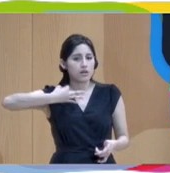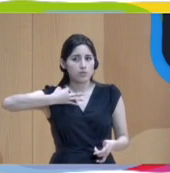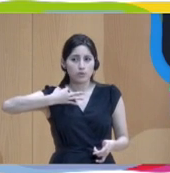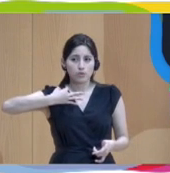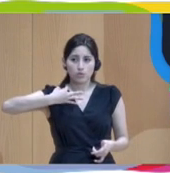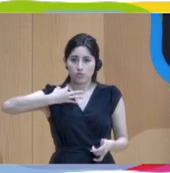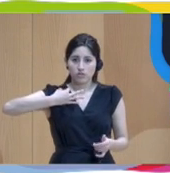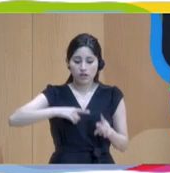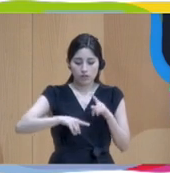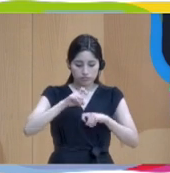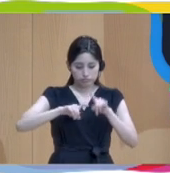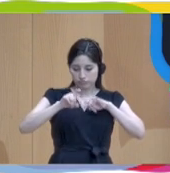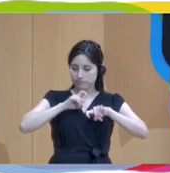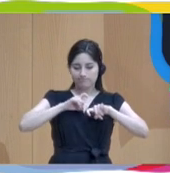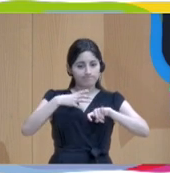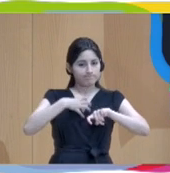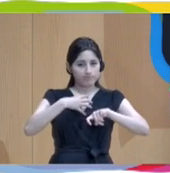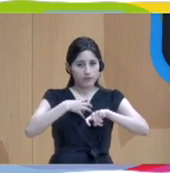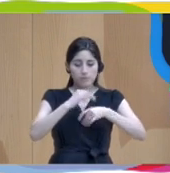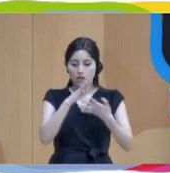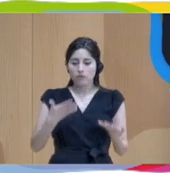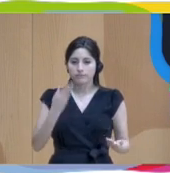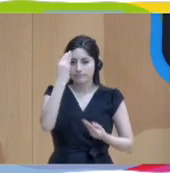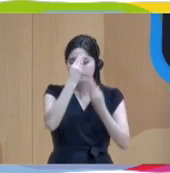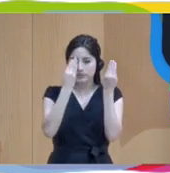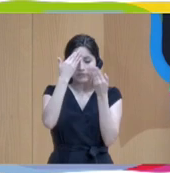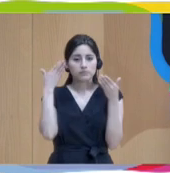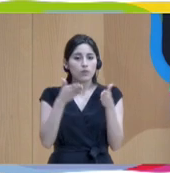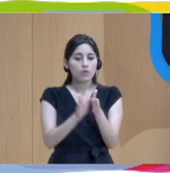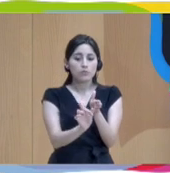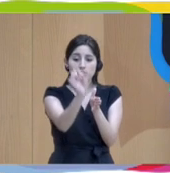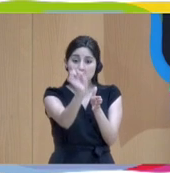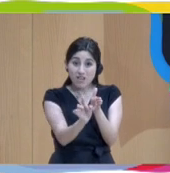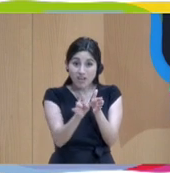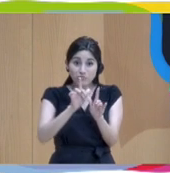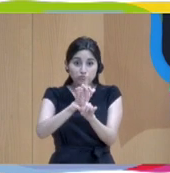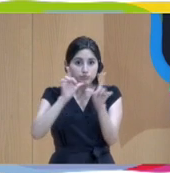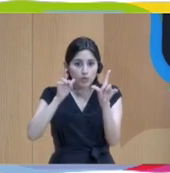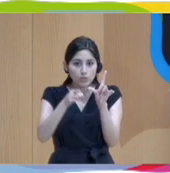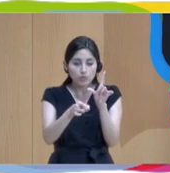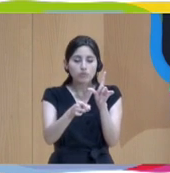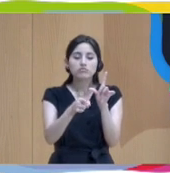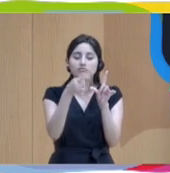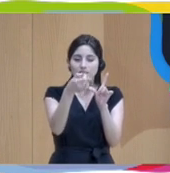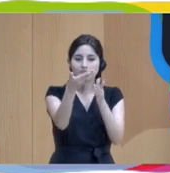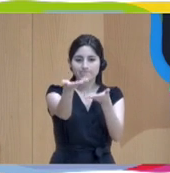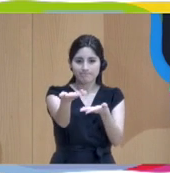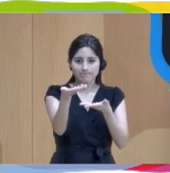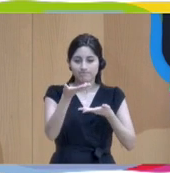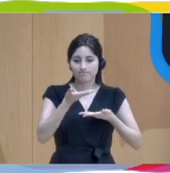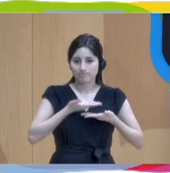que tener presente que la atención centrada en la persona nos va a ayudar a